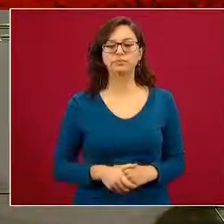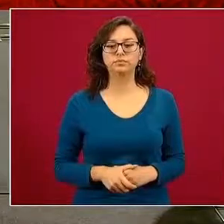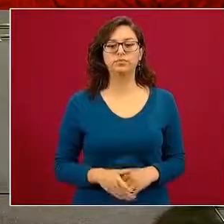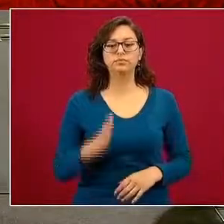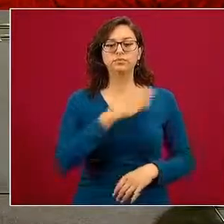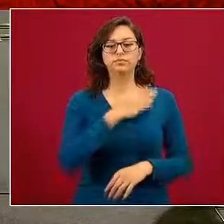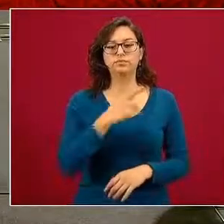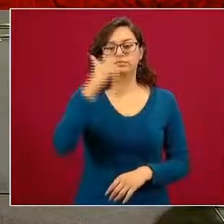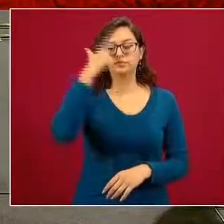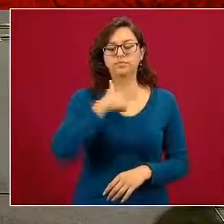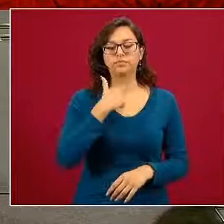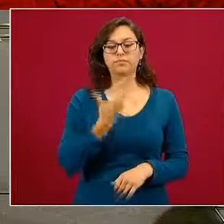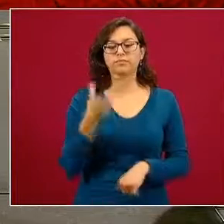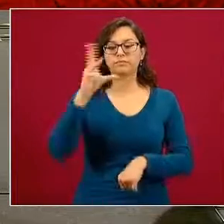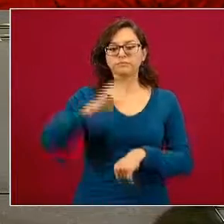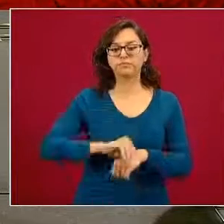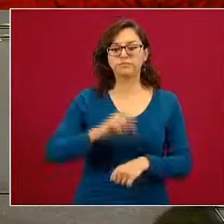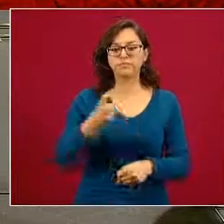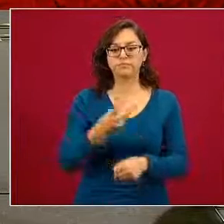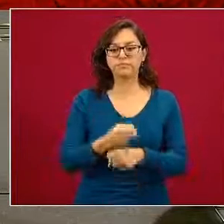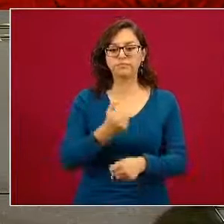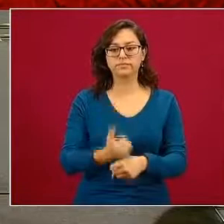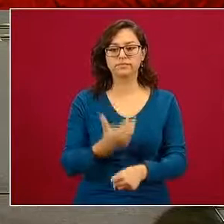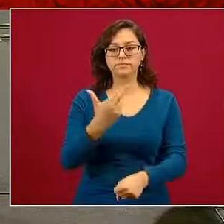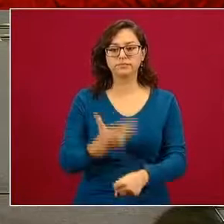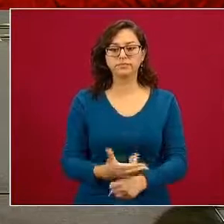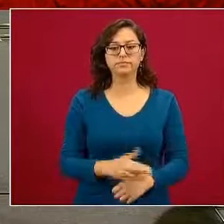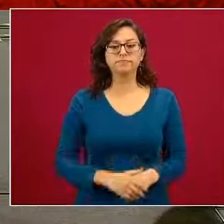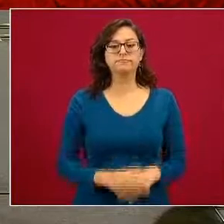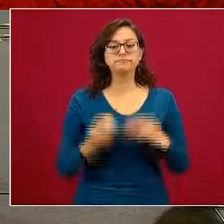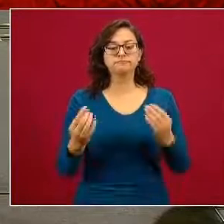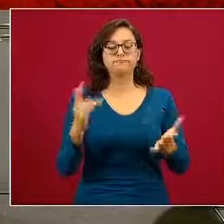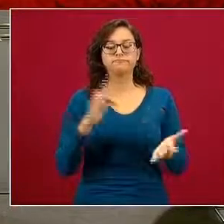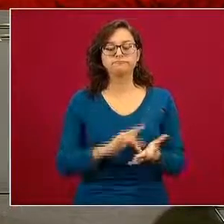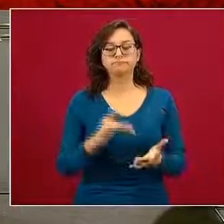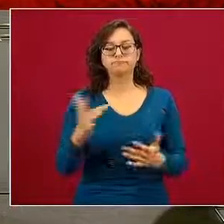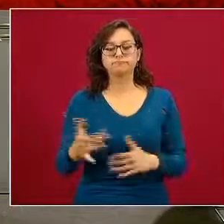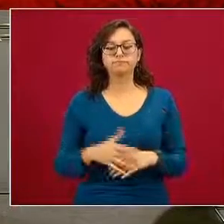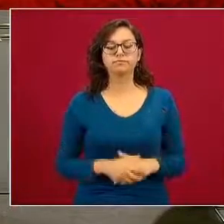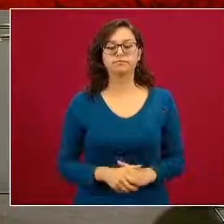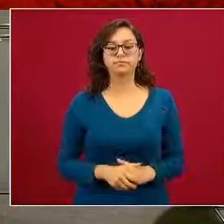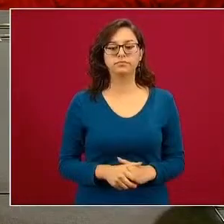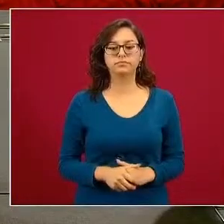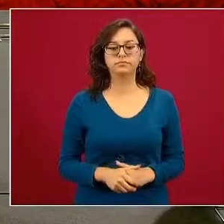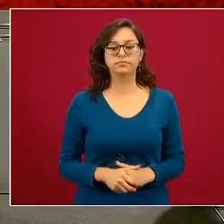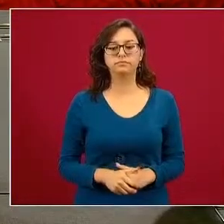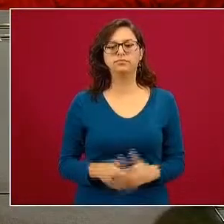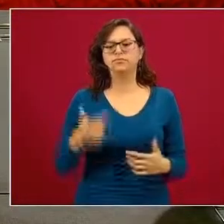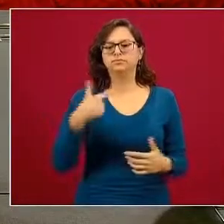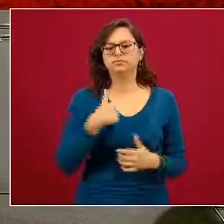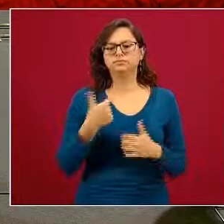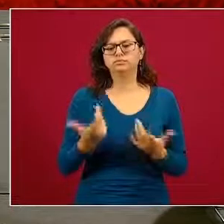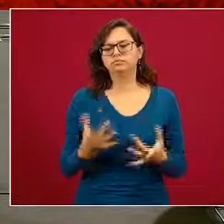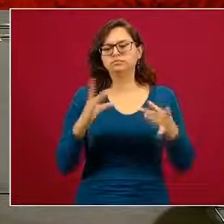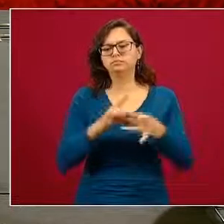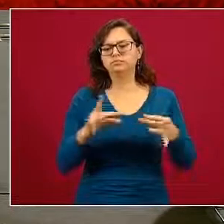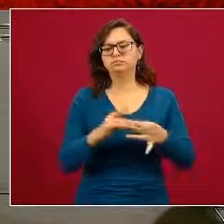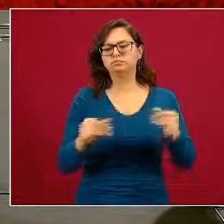Buenas noches. Con su permiso, subsecretario. Muchas gracias por la invitación. Yo voy a hablar desde un panorama global